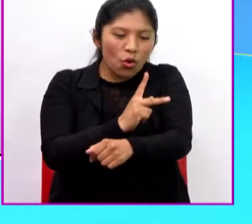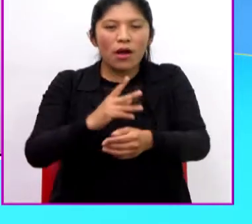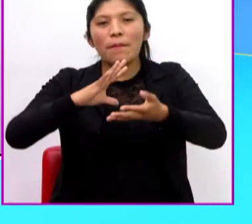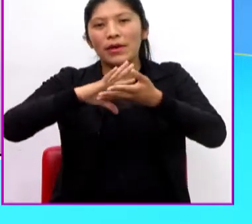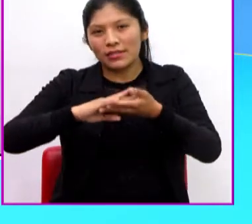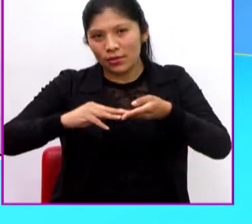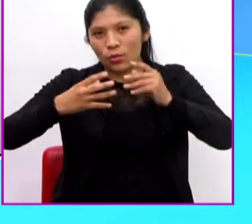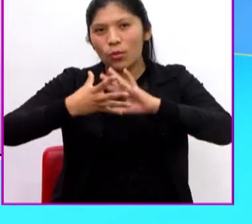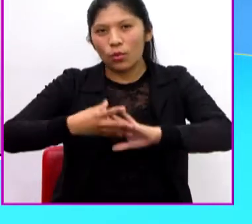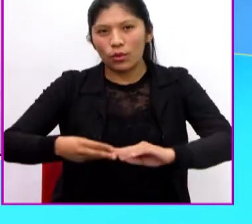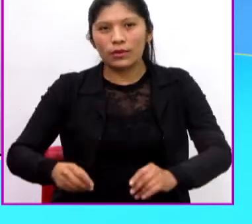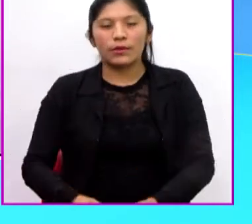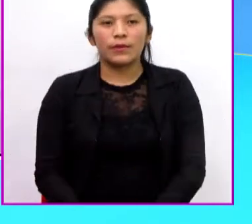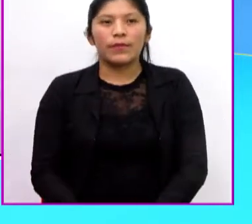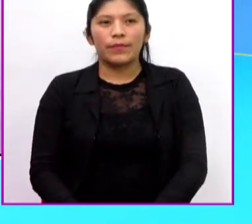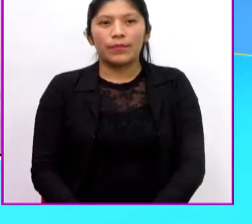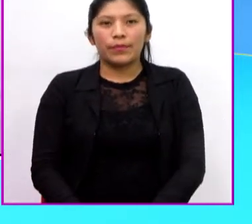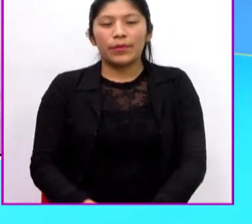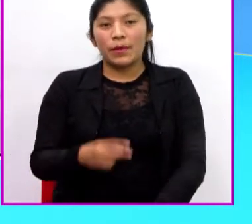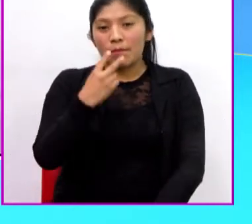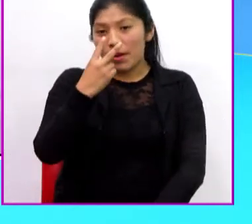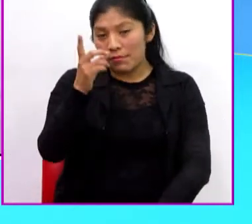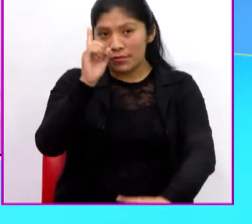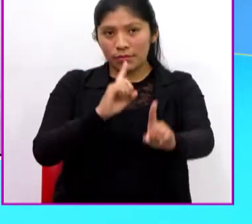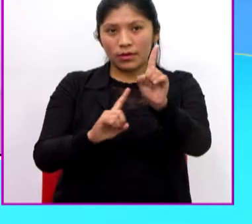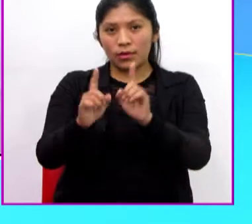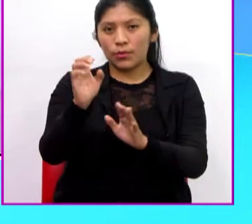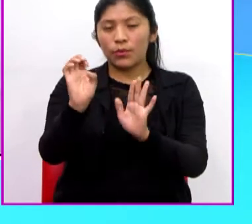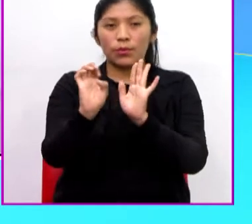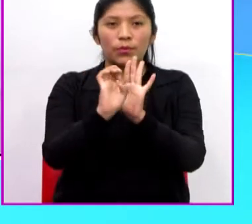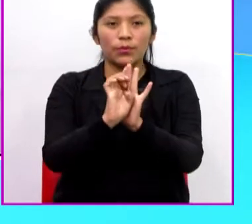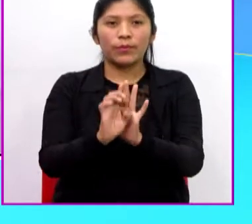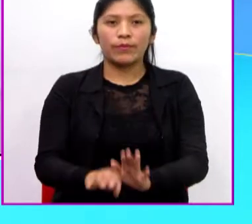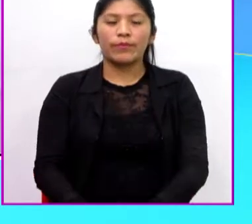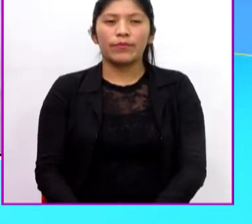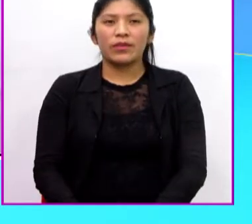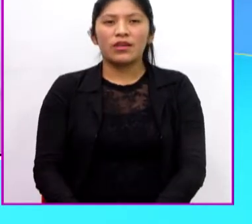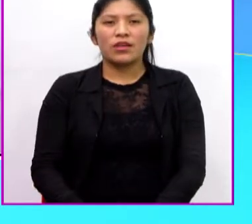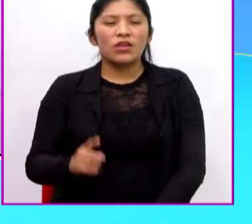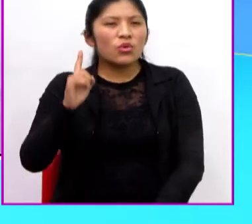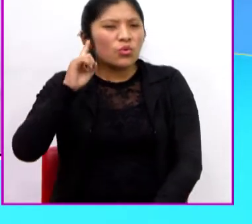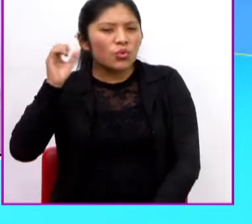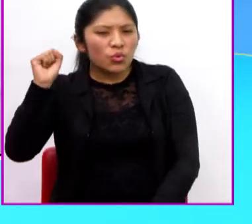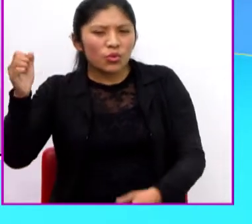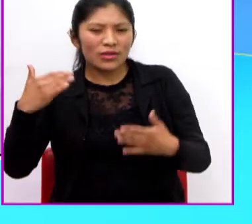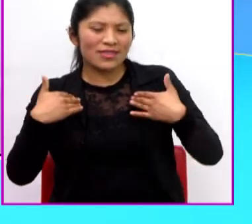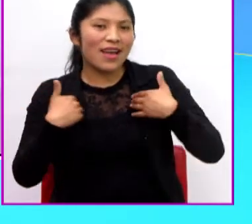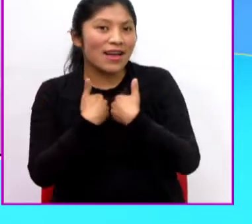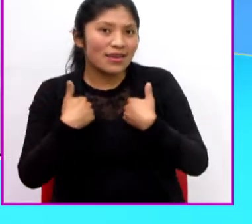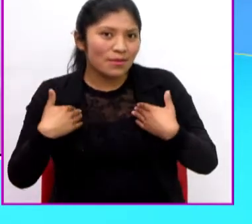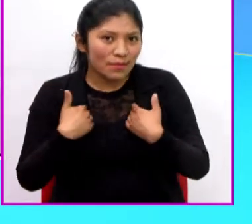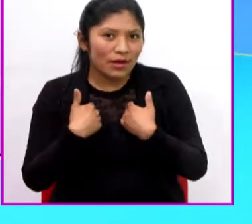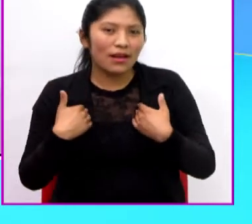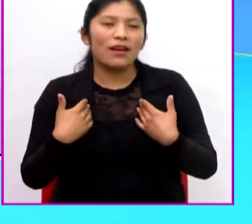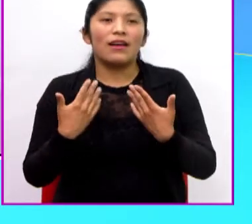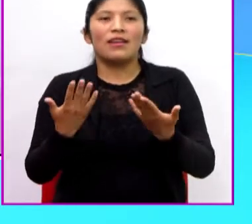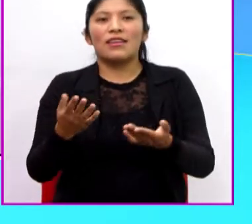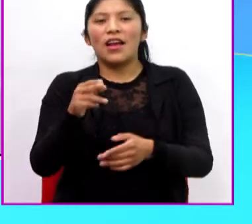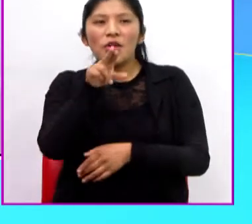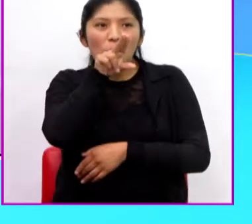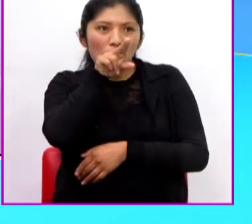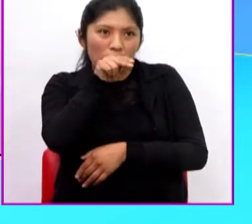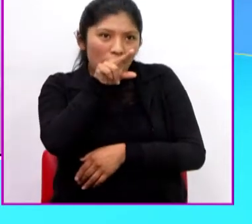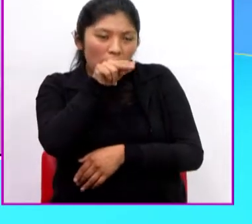cuentos. Veamos algunos ejemplos. Sonidos de animales. Tenemos un